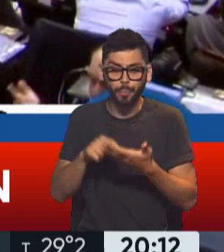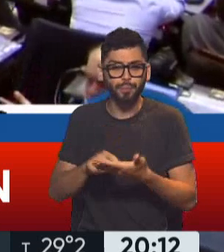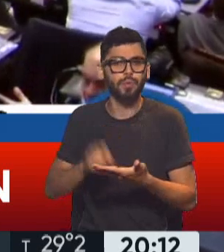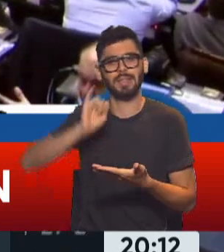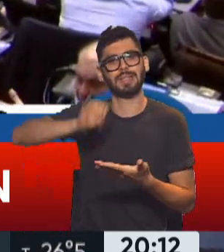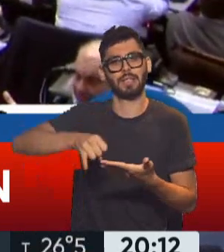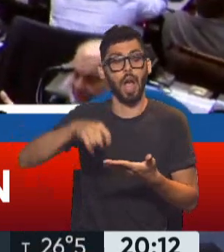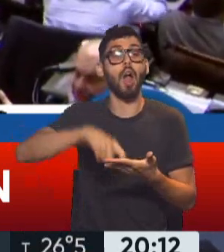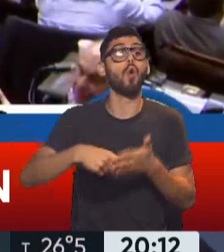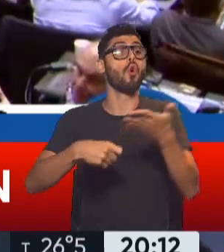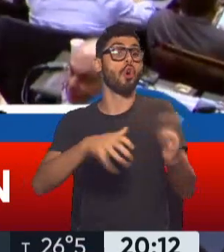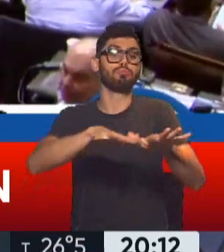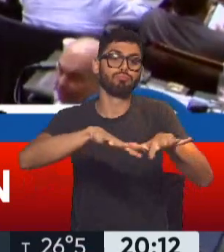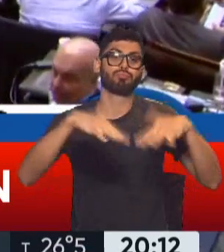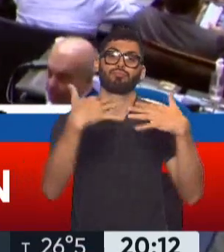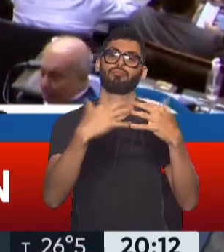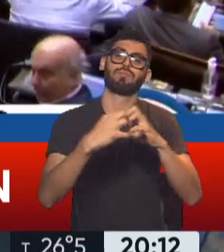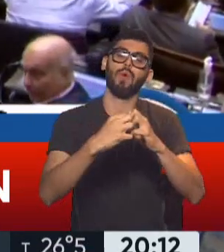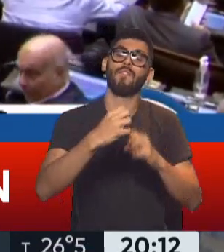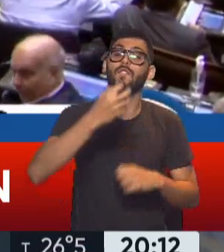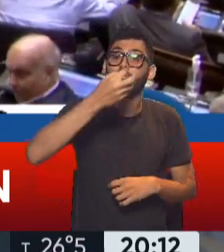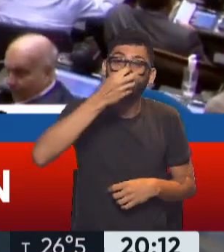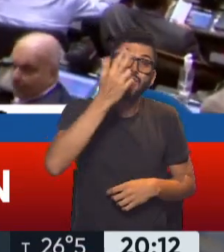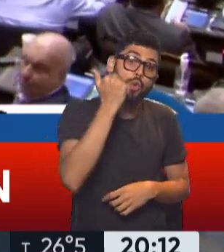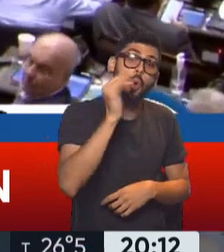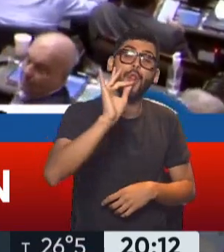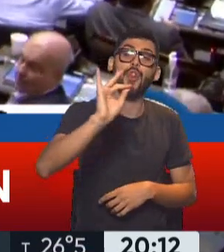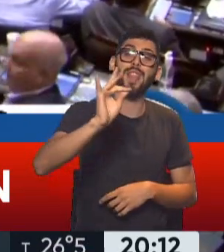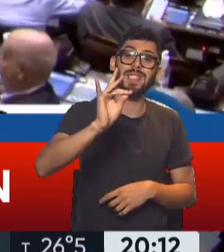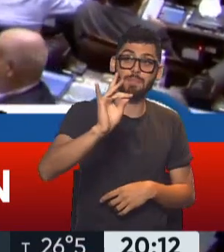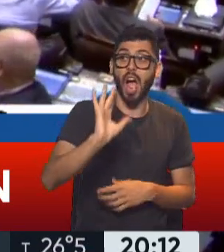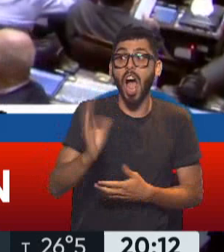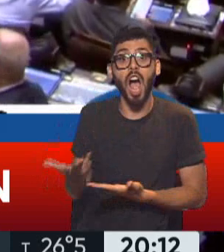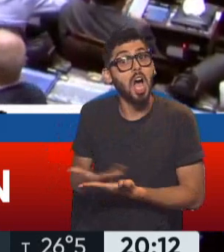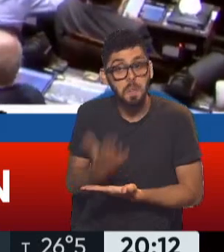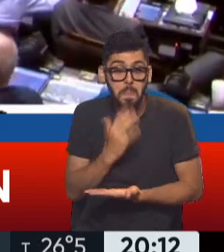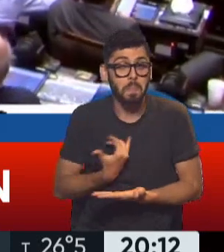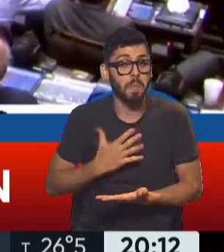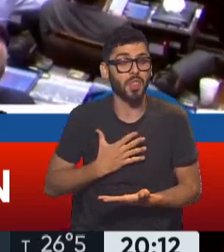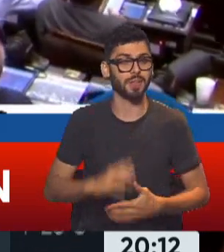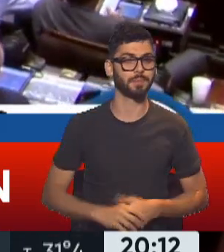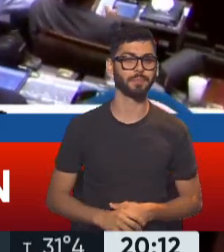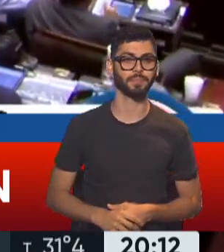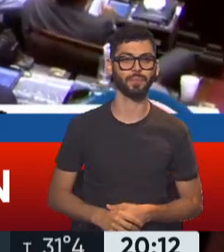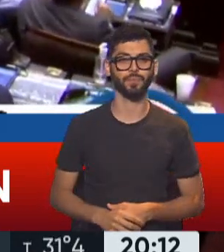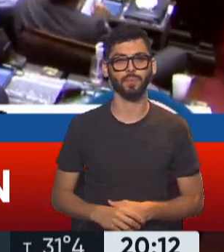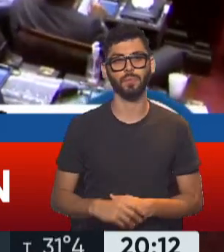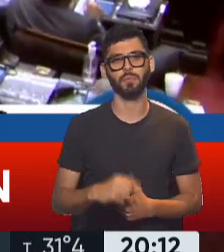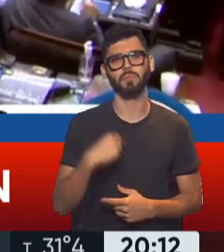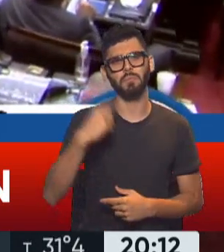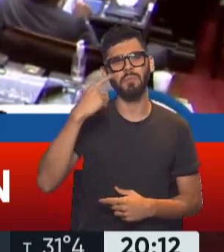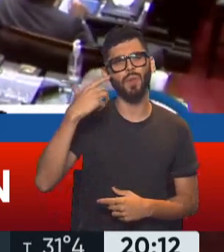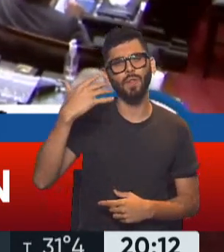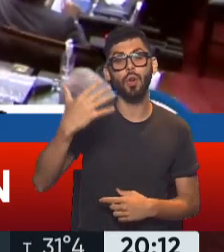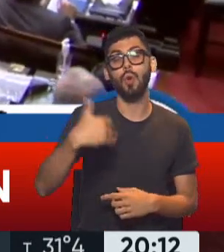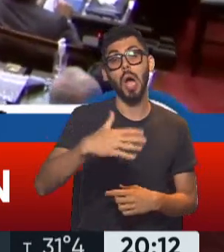ser tratado en el recinto el próximo 29 de diciembre, según la información que dispongo. La expectativa que tengo es